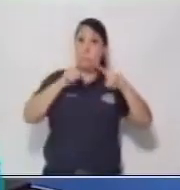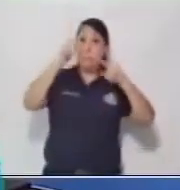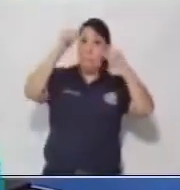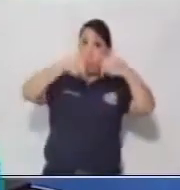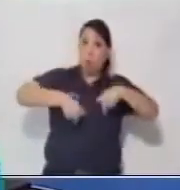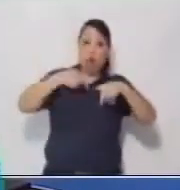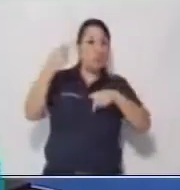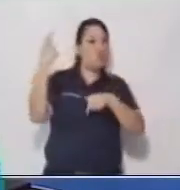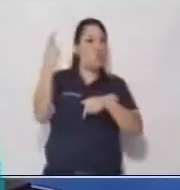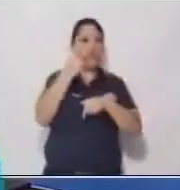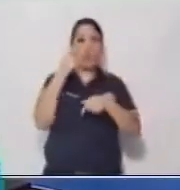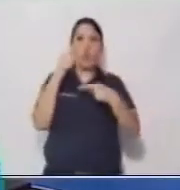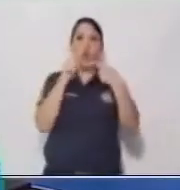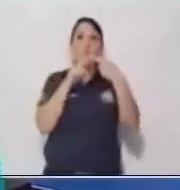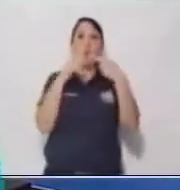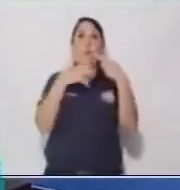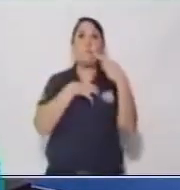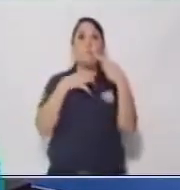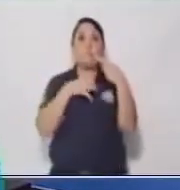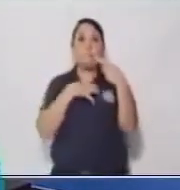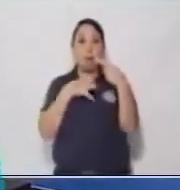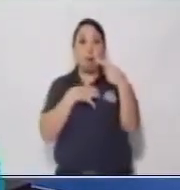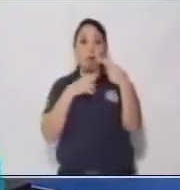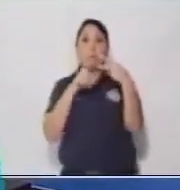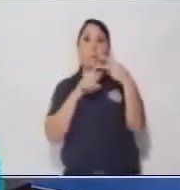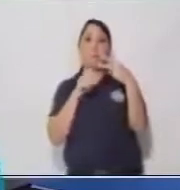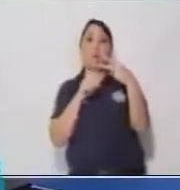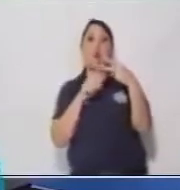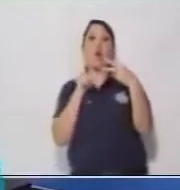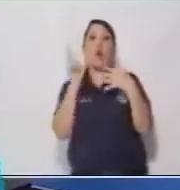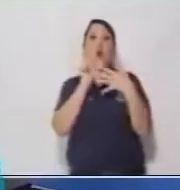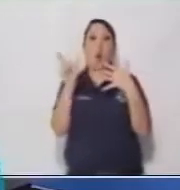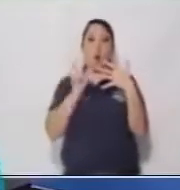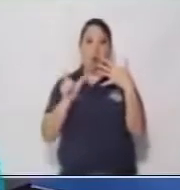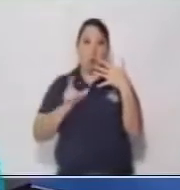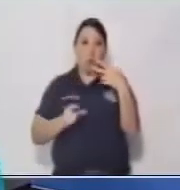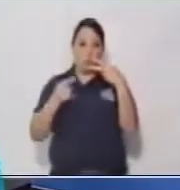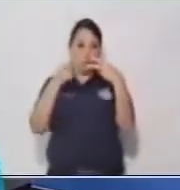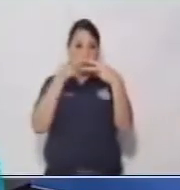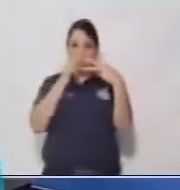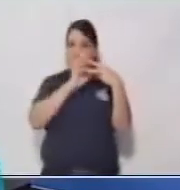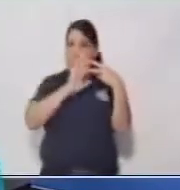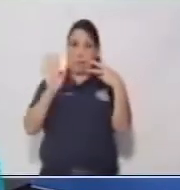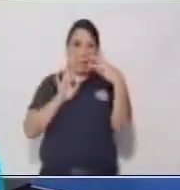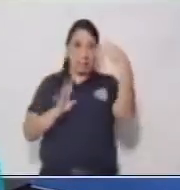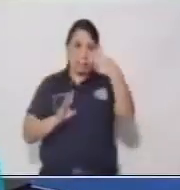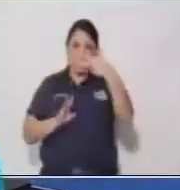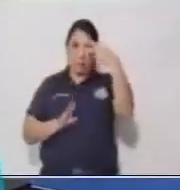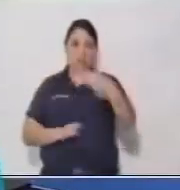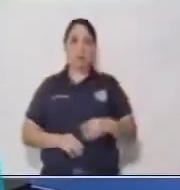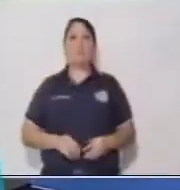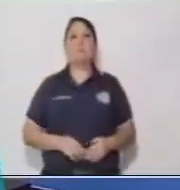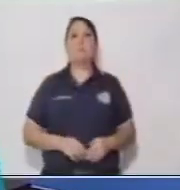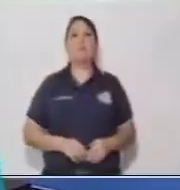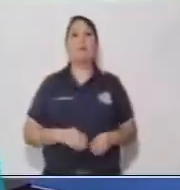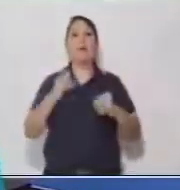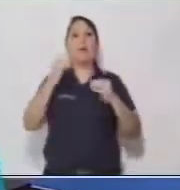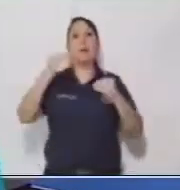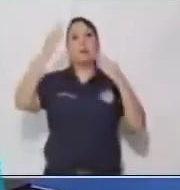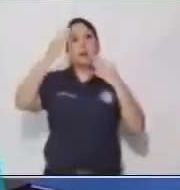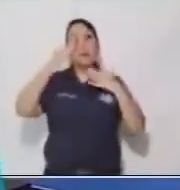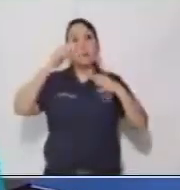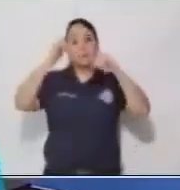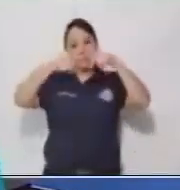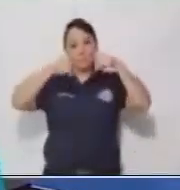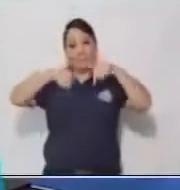de hoy solo desarrollamos el sustantivo común y el sustantivo propio. Muy bien, chicos. Gracias por estar